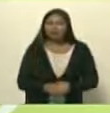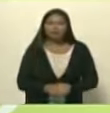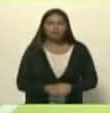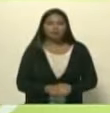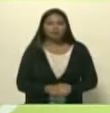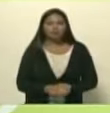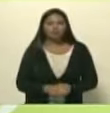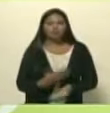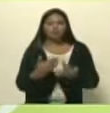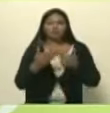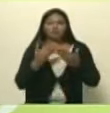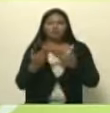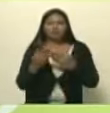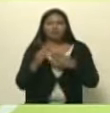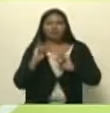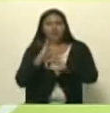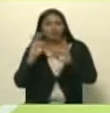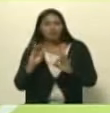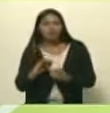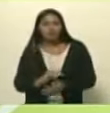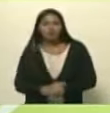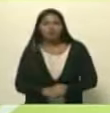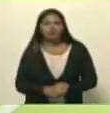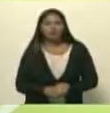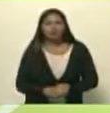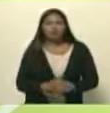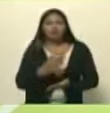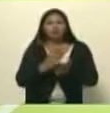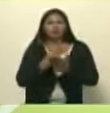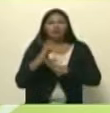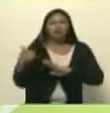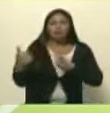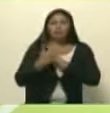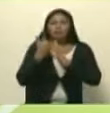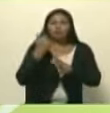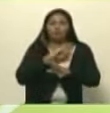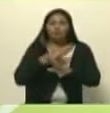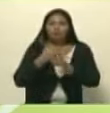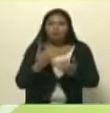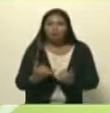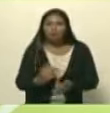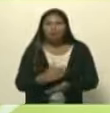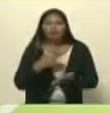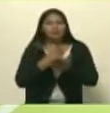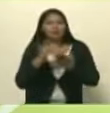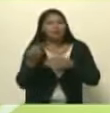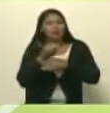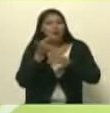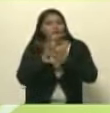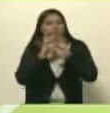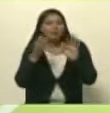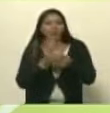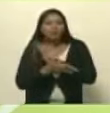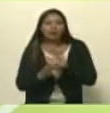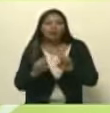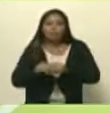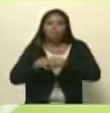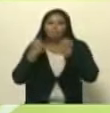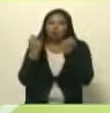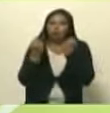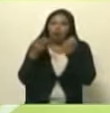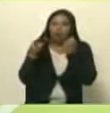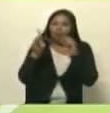no ser golpistas siempre serán golpistas siempre buscarán violar la